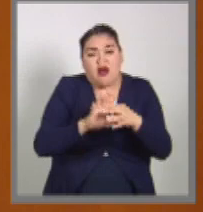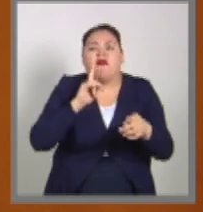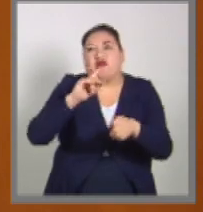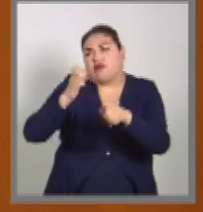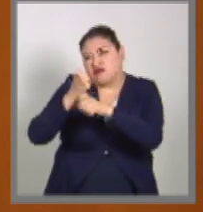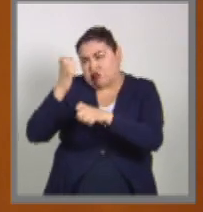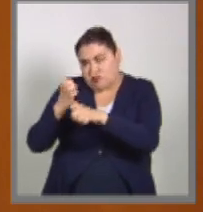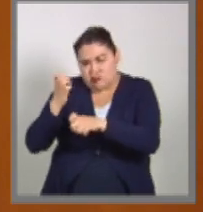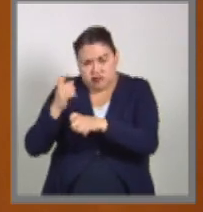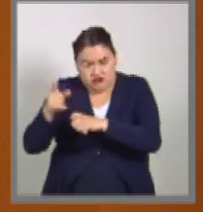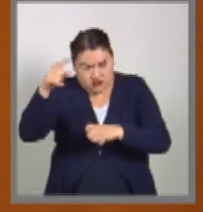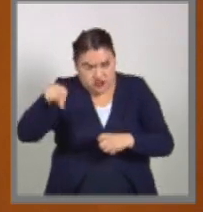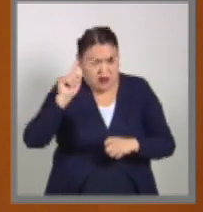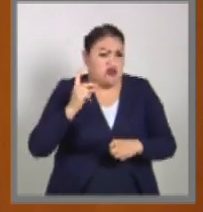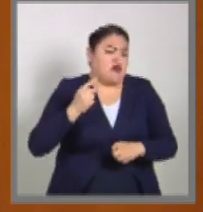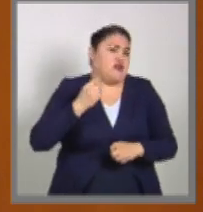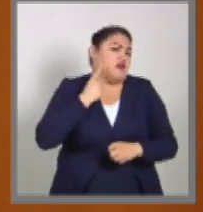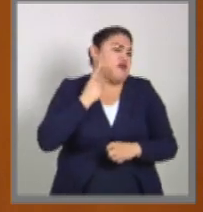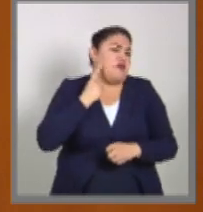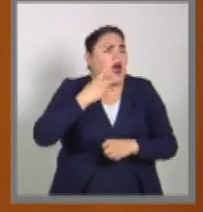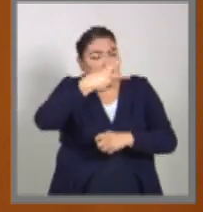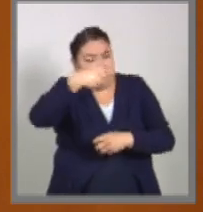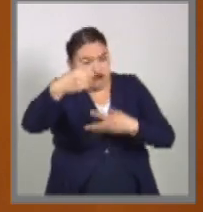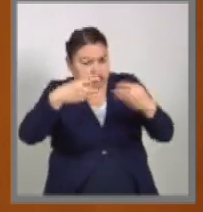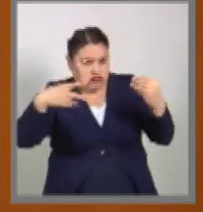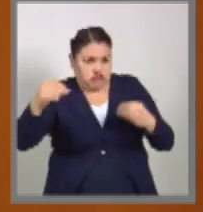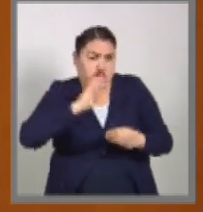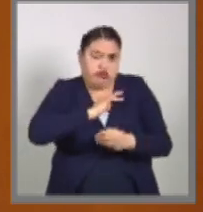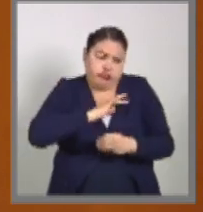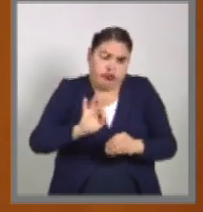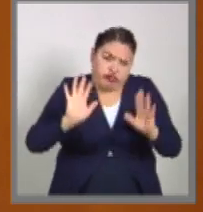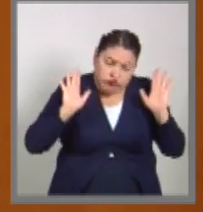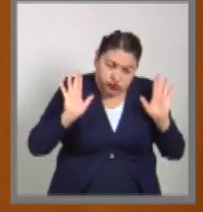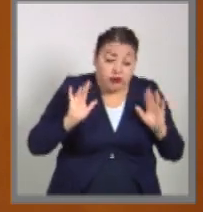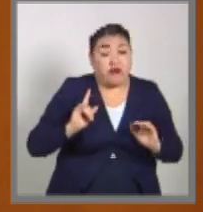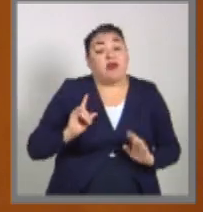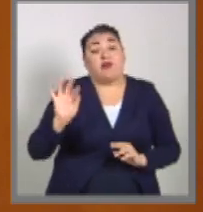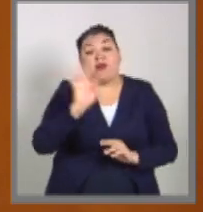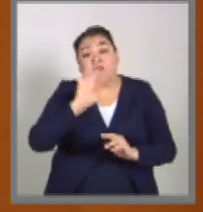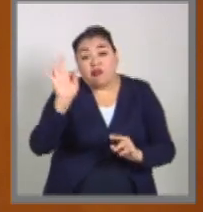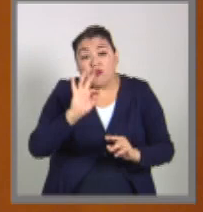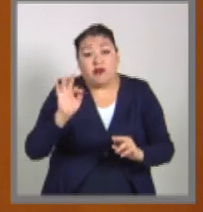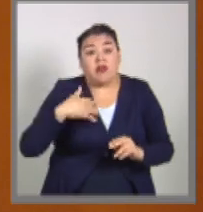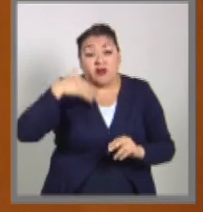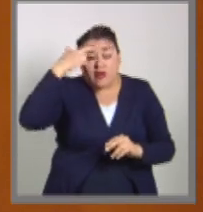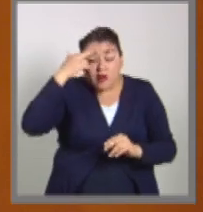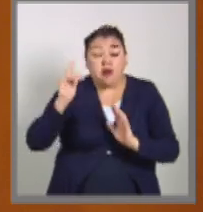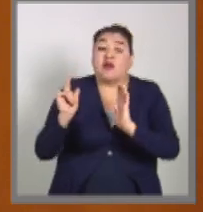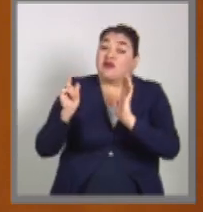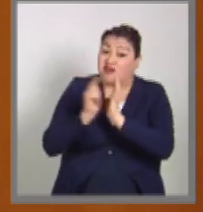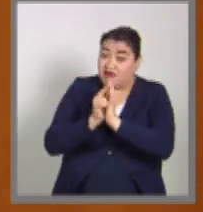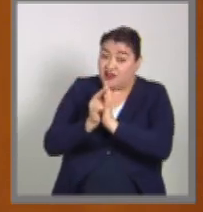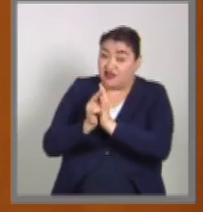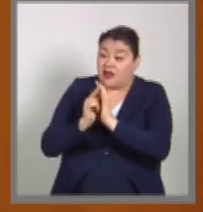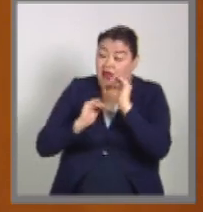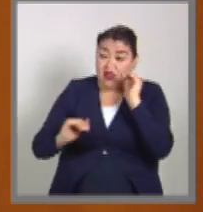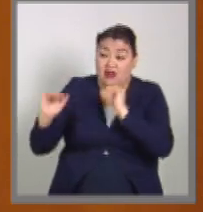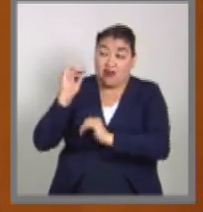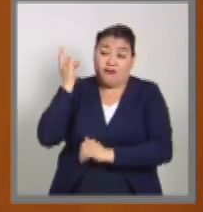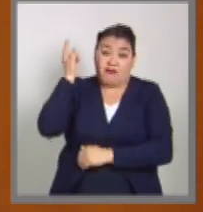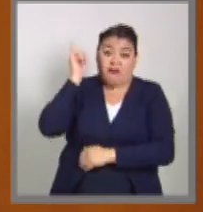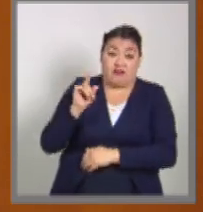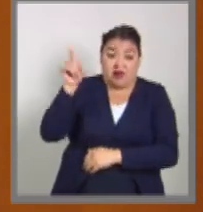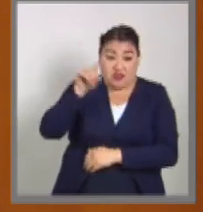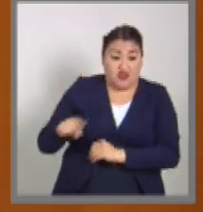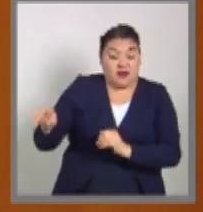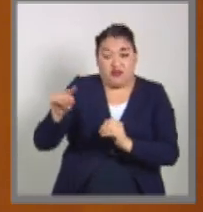congresos locales que aún no tienen una ley en esta materia y que, por mandato de la ley general, tienen